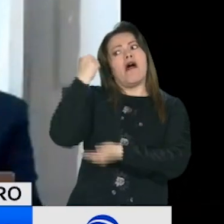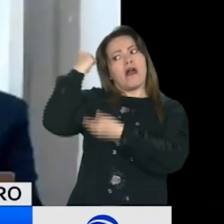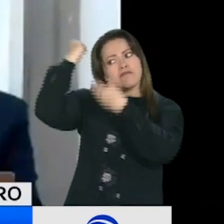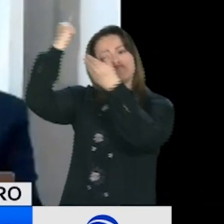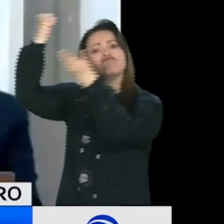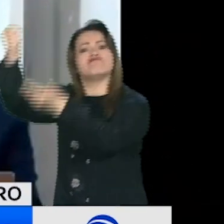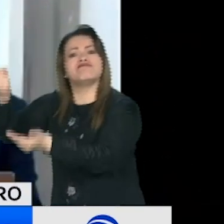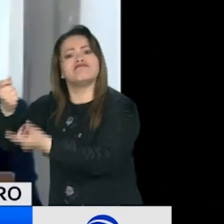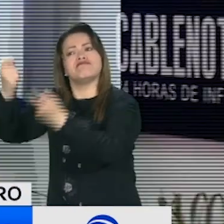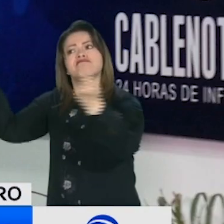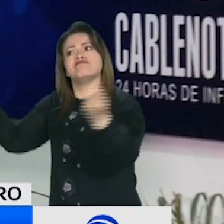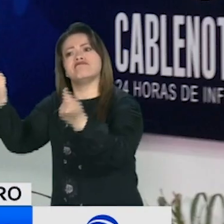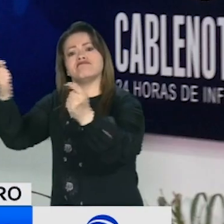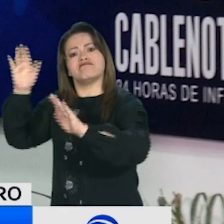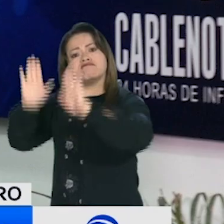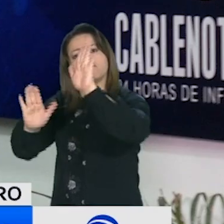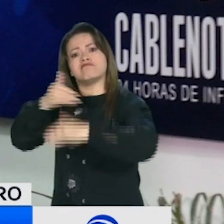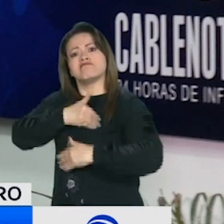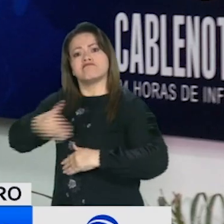reportado.